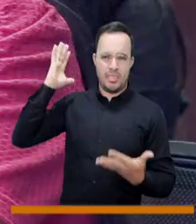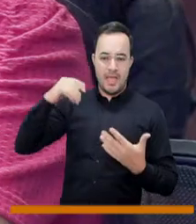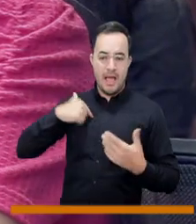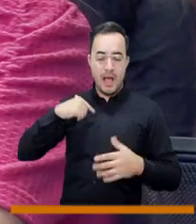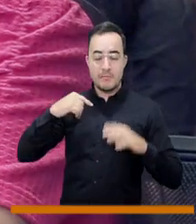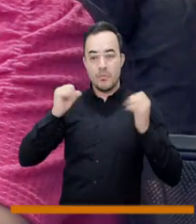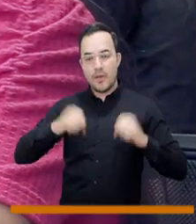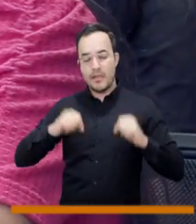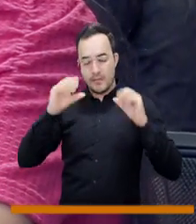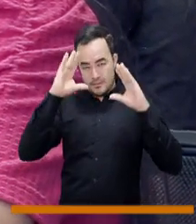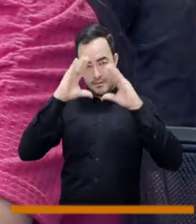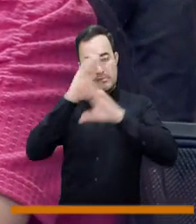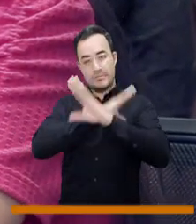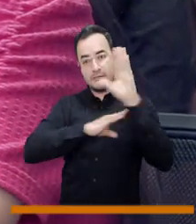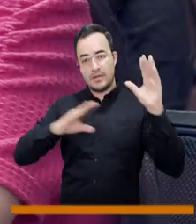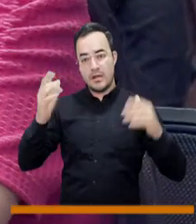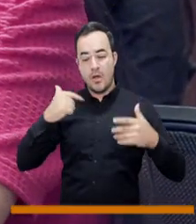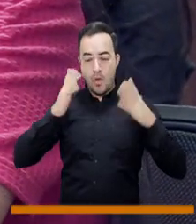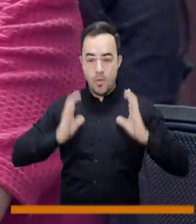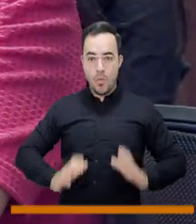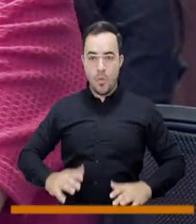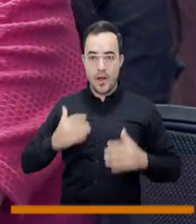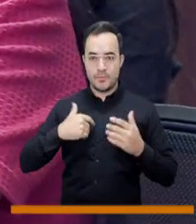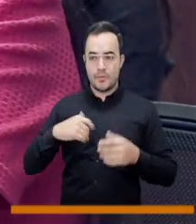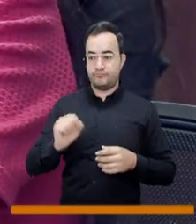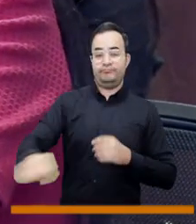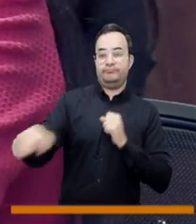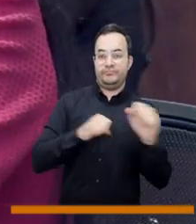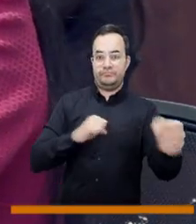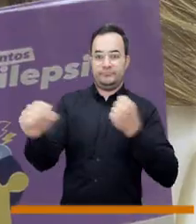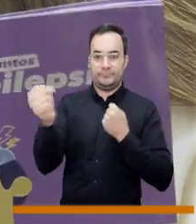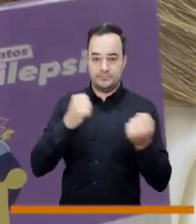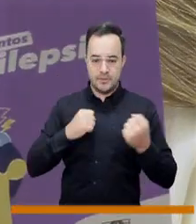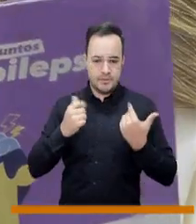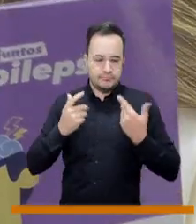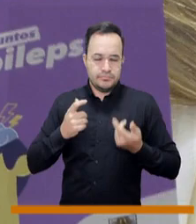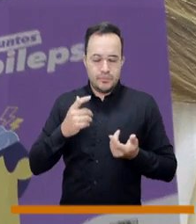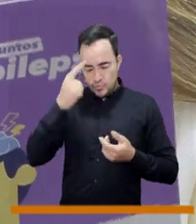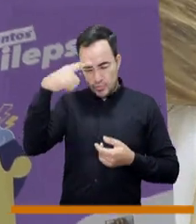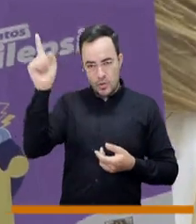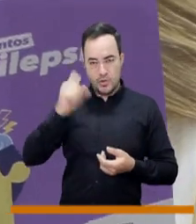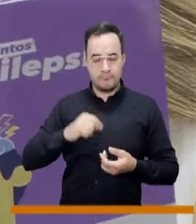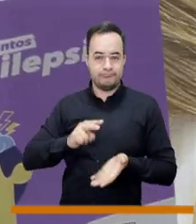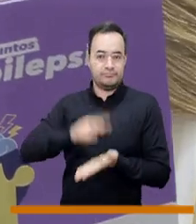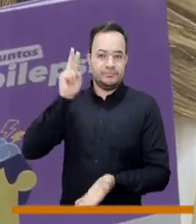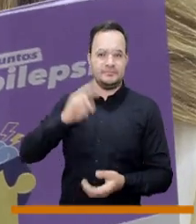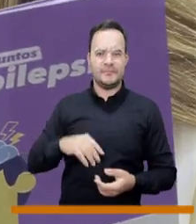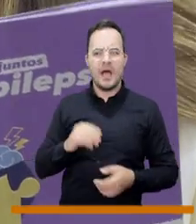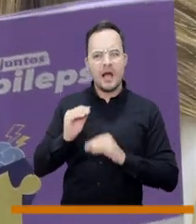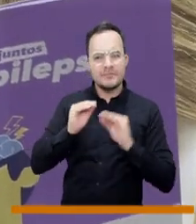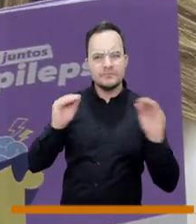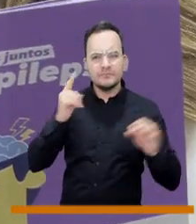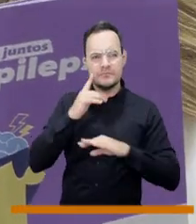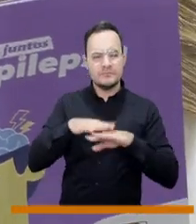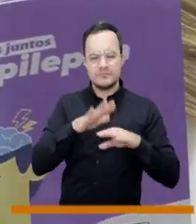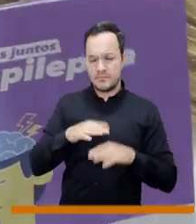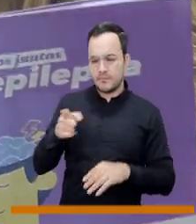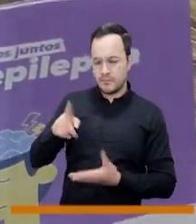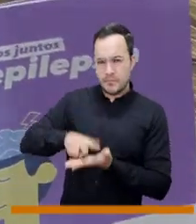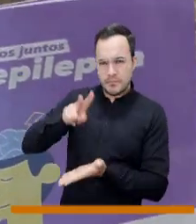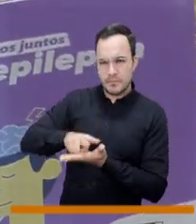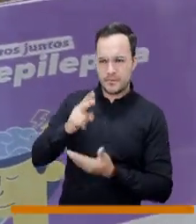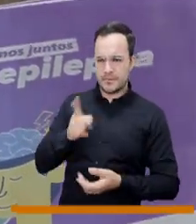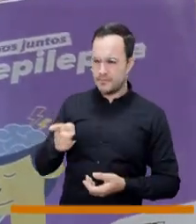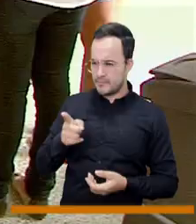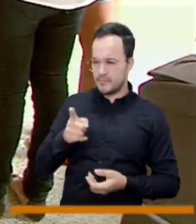causar cambios en la atención o el comportamiento como movimientos corporales. Hay muchos epilepsias, hasta el 17